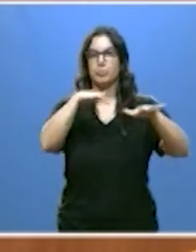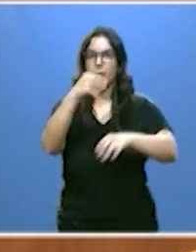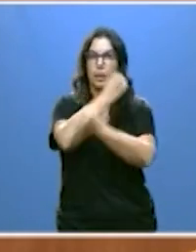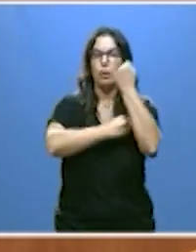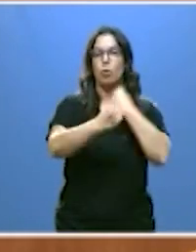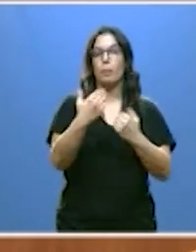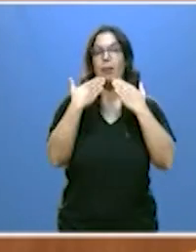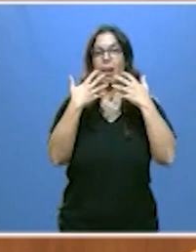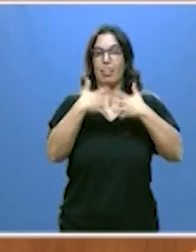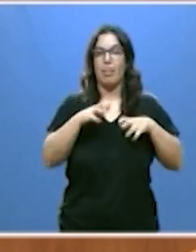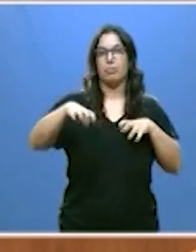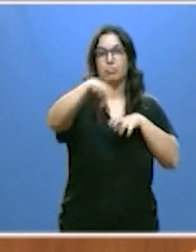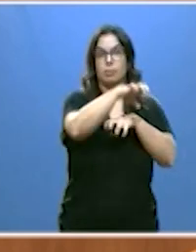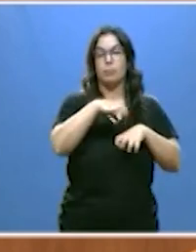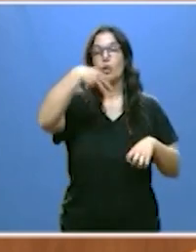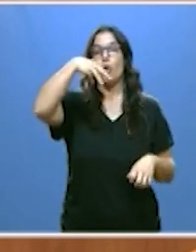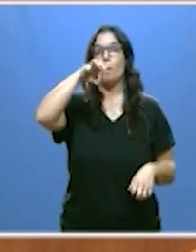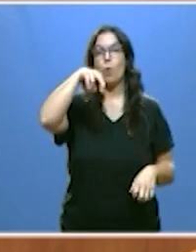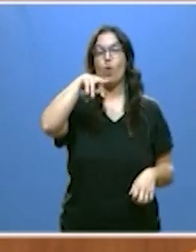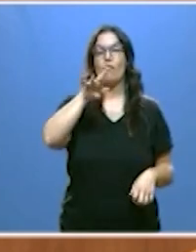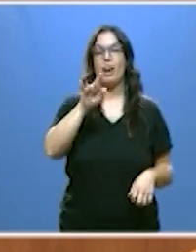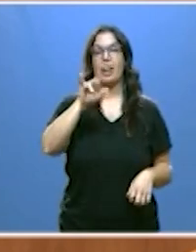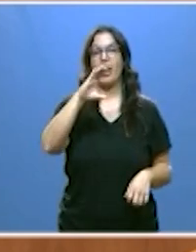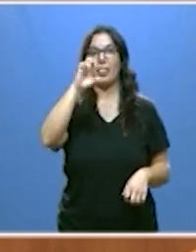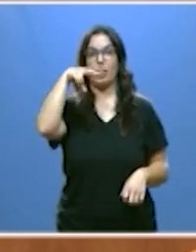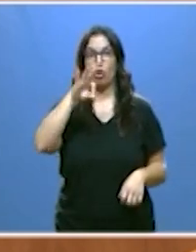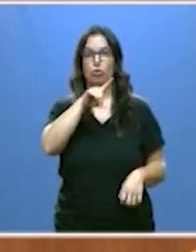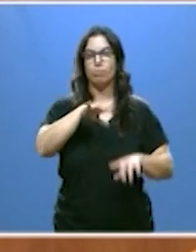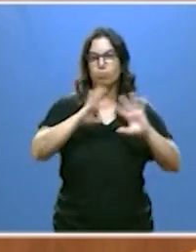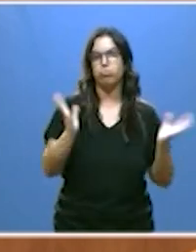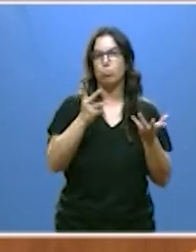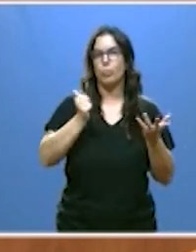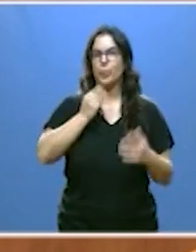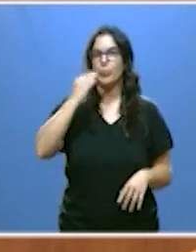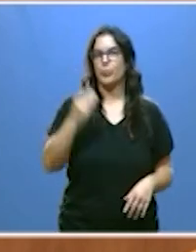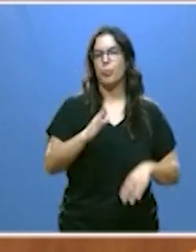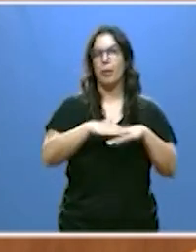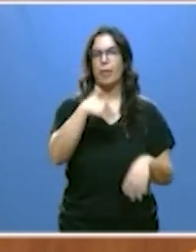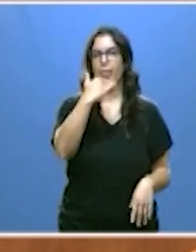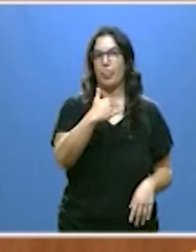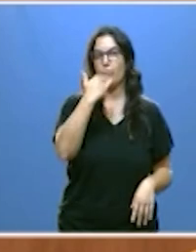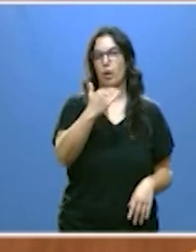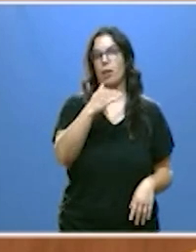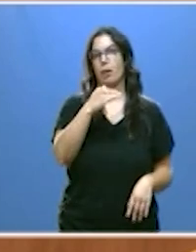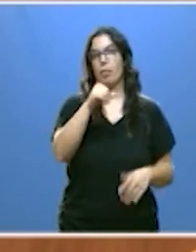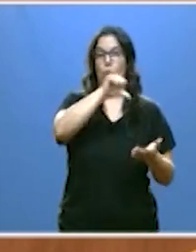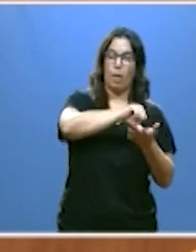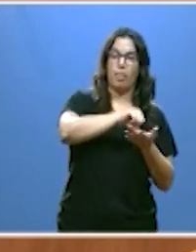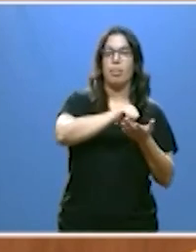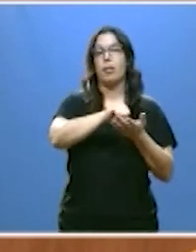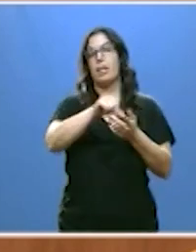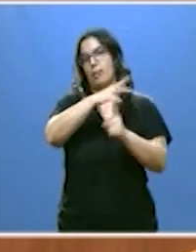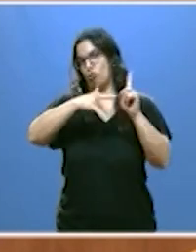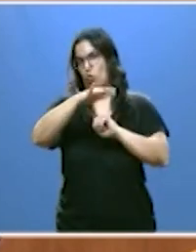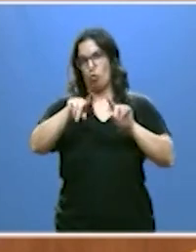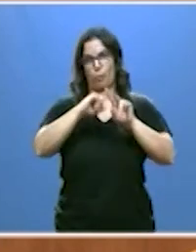de un nuevo polígono de Monfarracinos que será una palanca de oportunidades para Zamora para Zamora Ciudad y todo